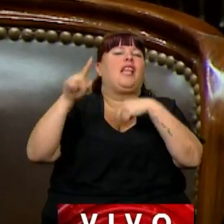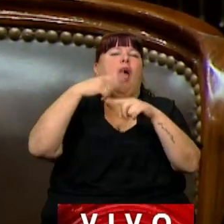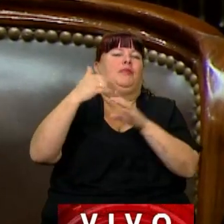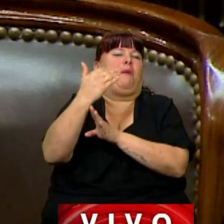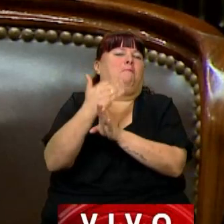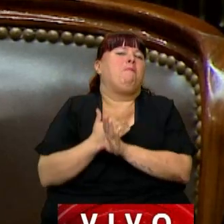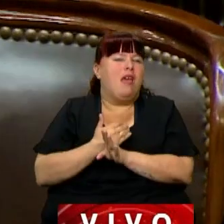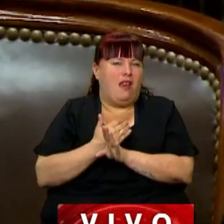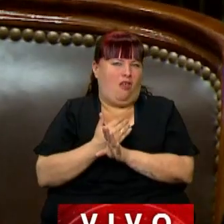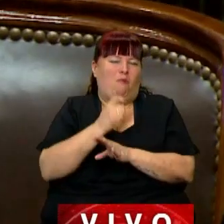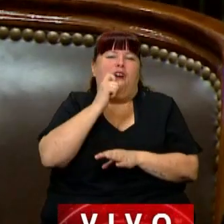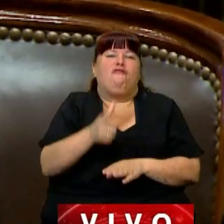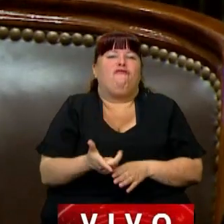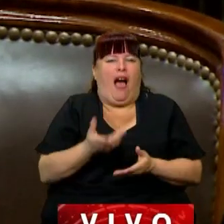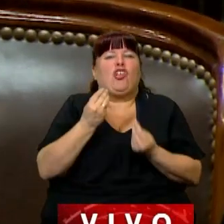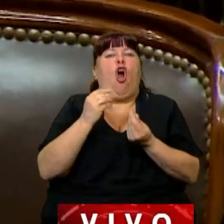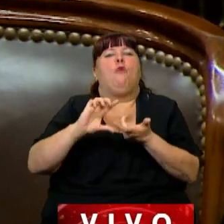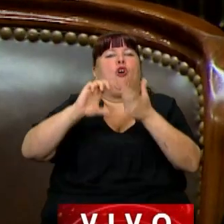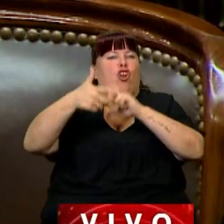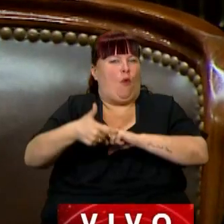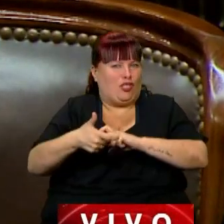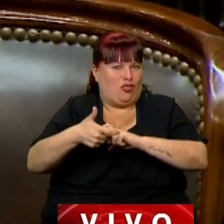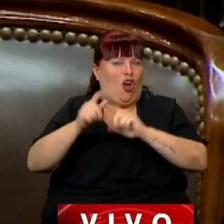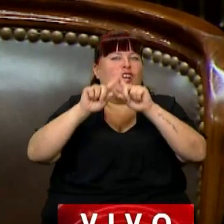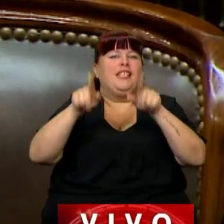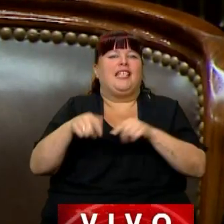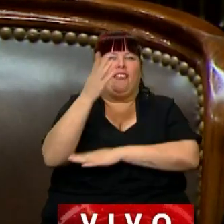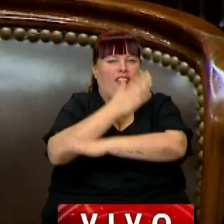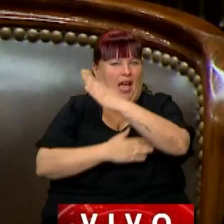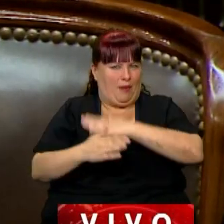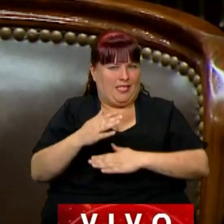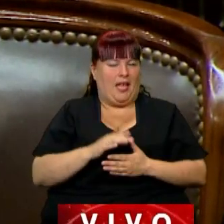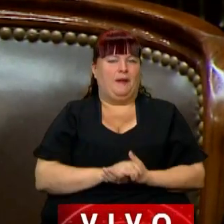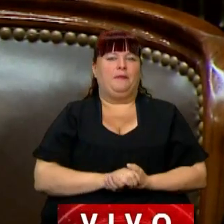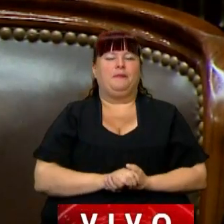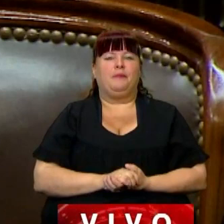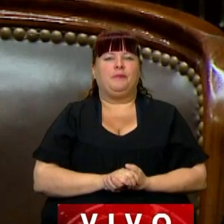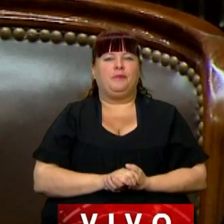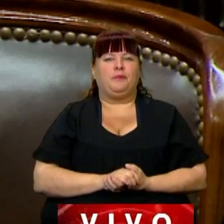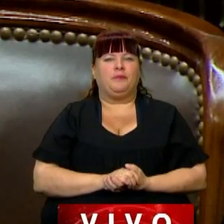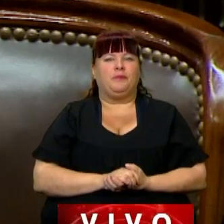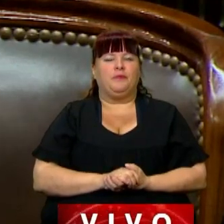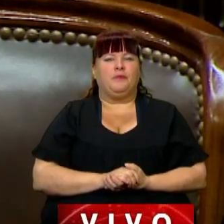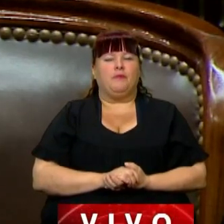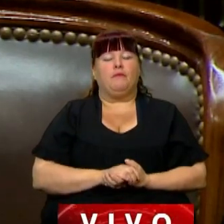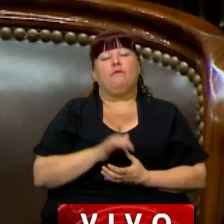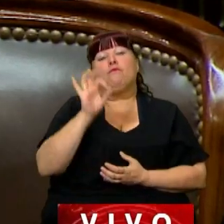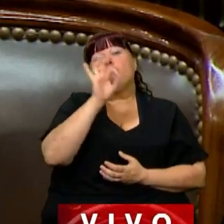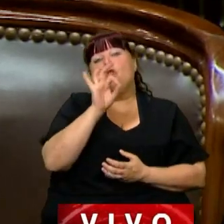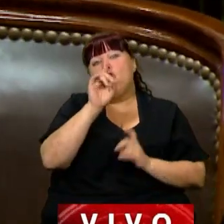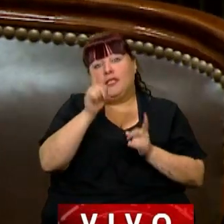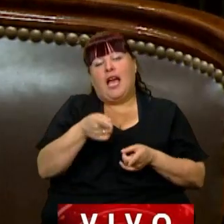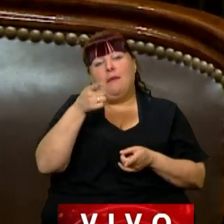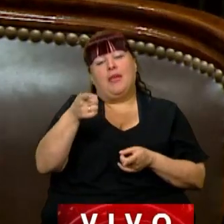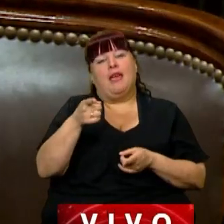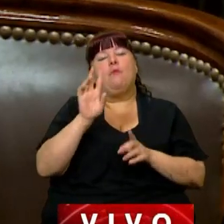el trámite de la renovación del certificado único de discapacidad o en este caso